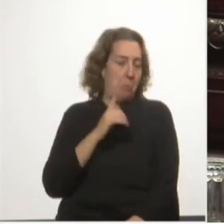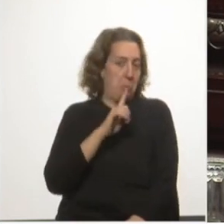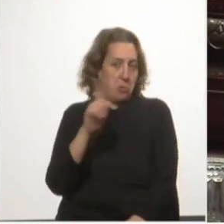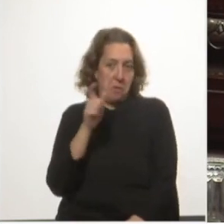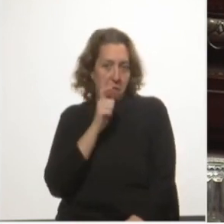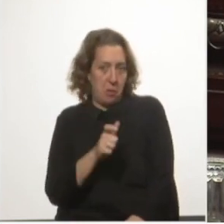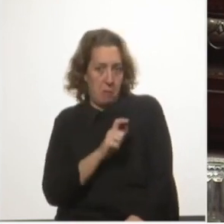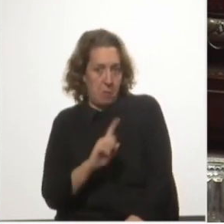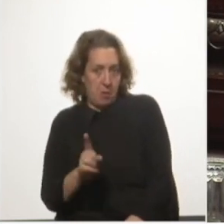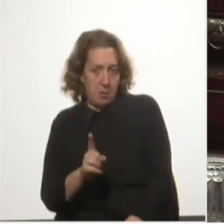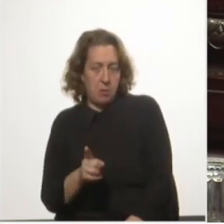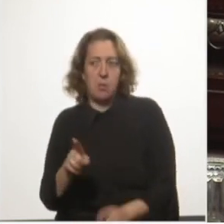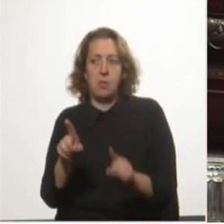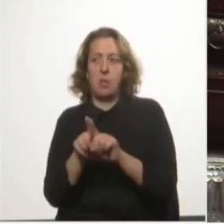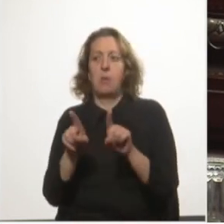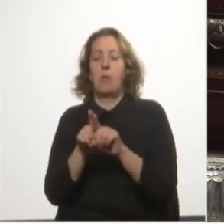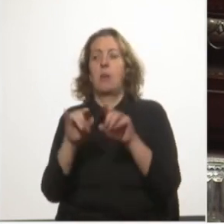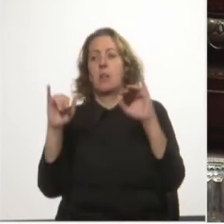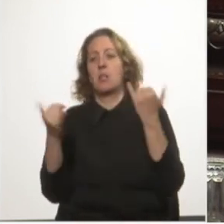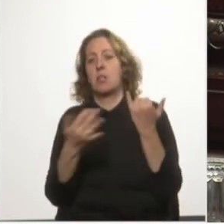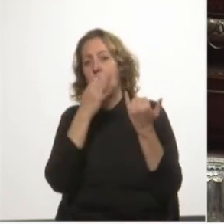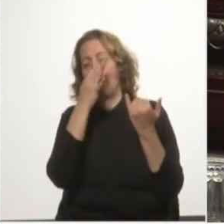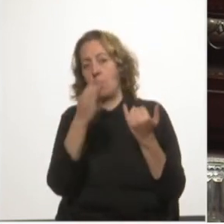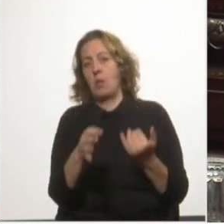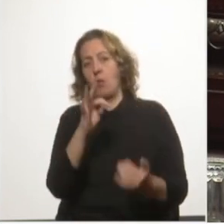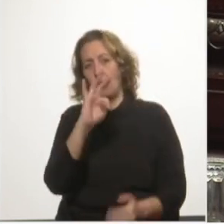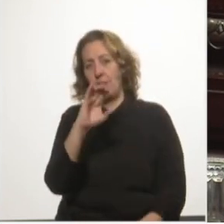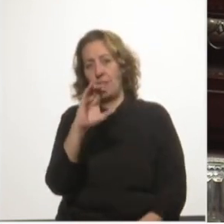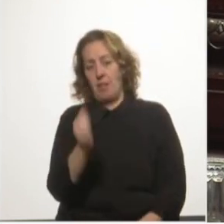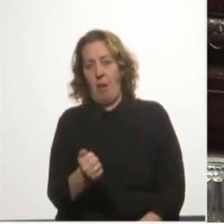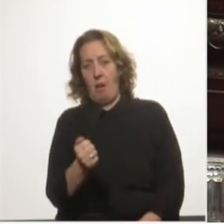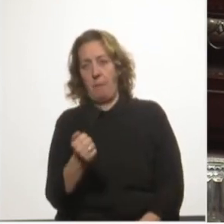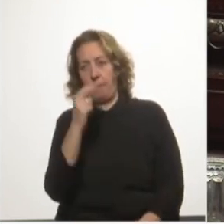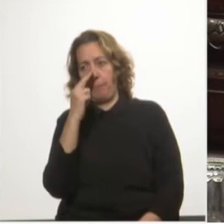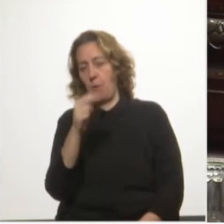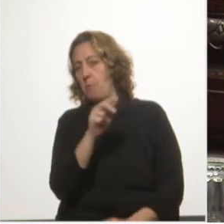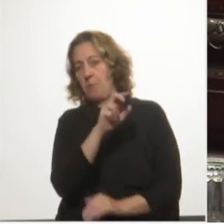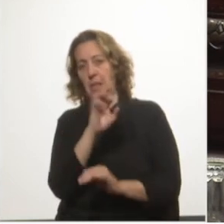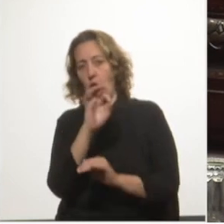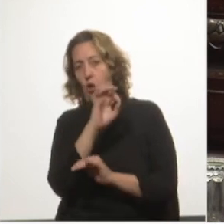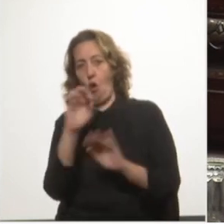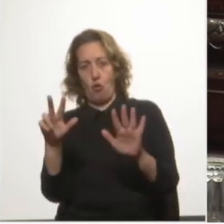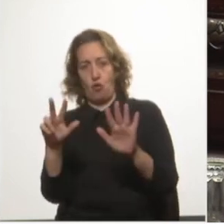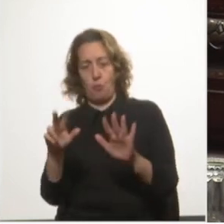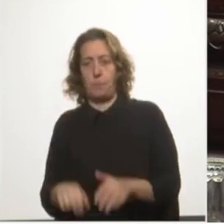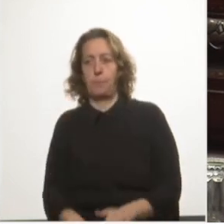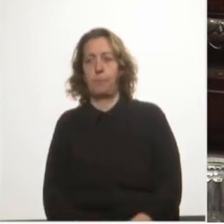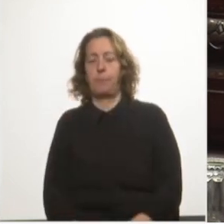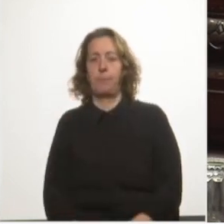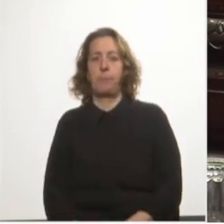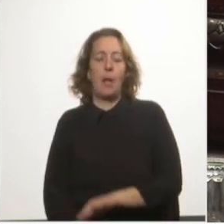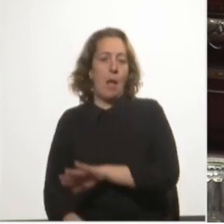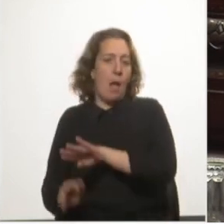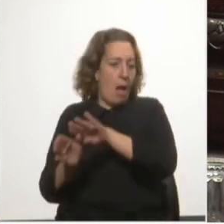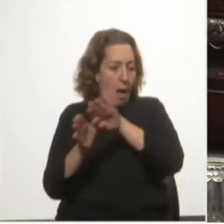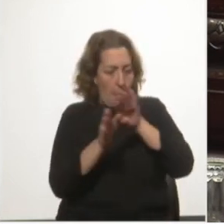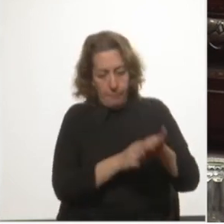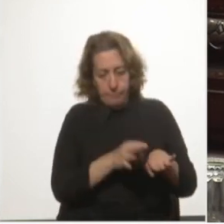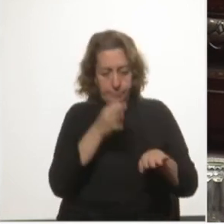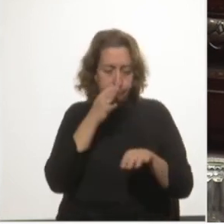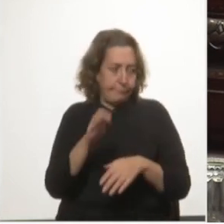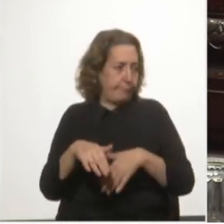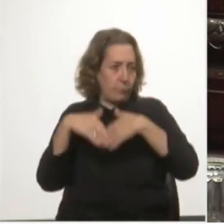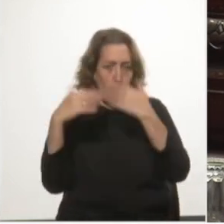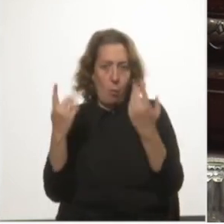ya lo había señalado el propio TCA en 2008. A contrapelo de lo que se estila en cualquier